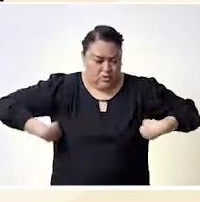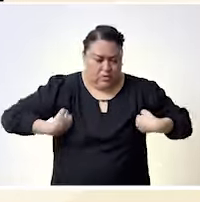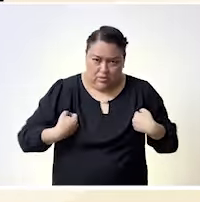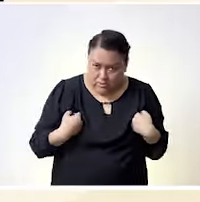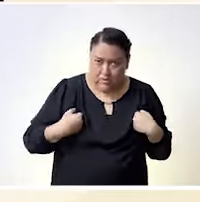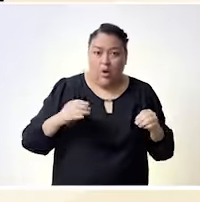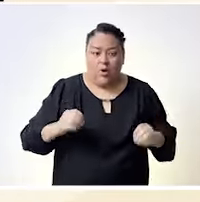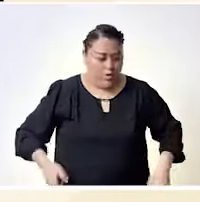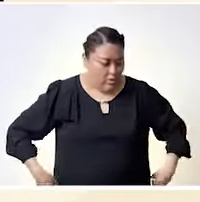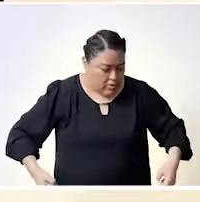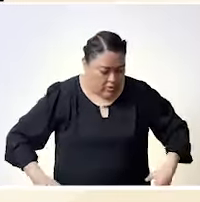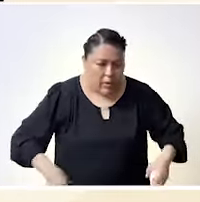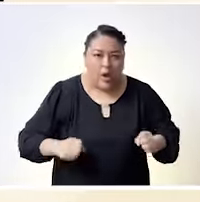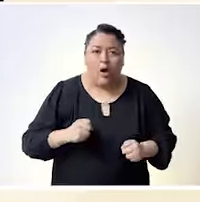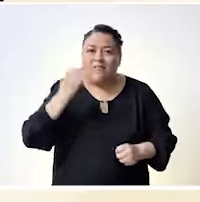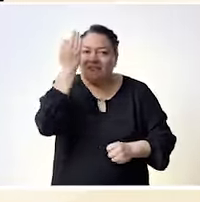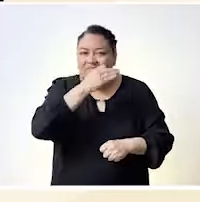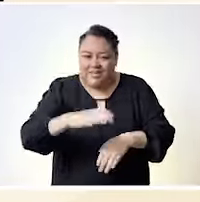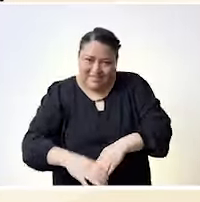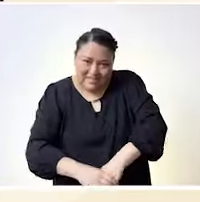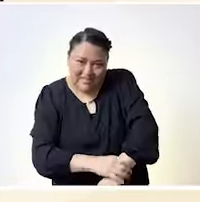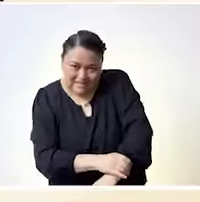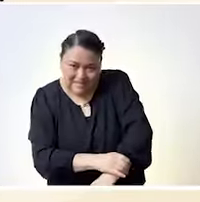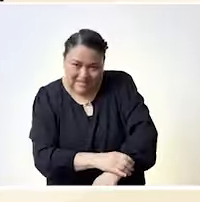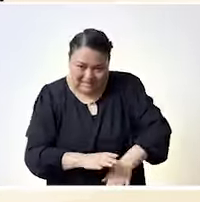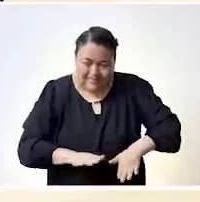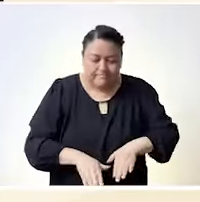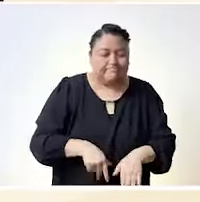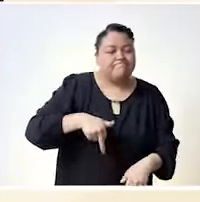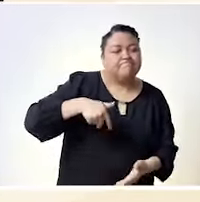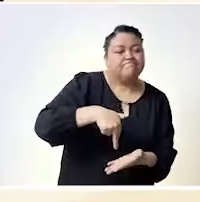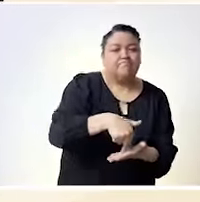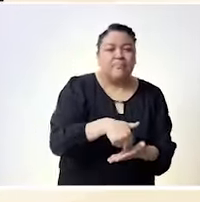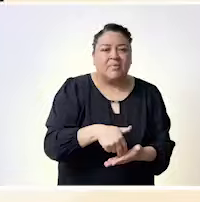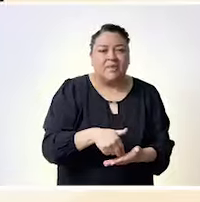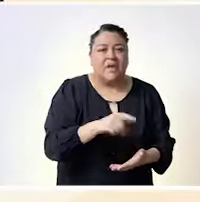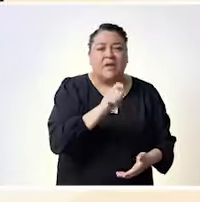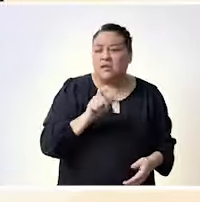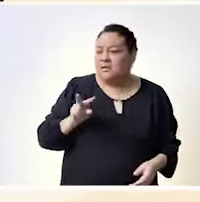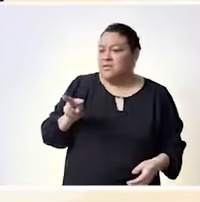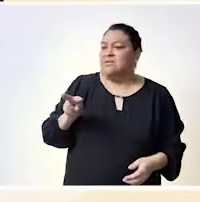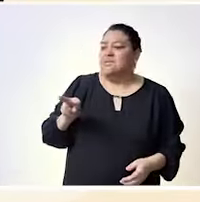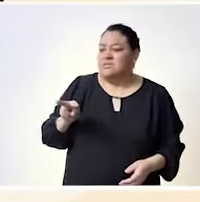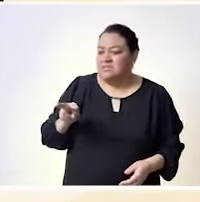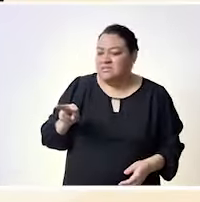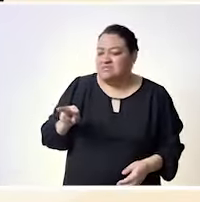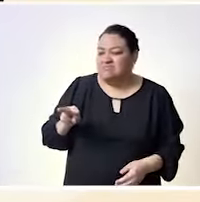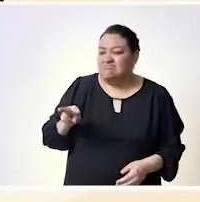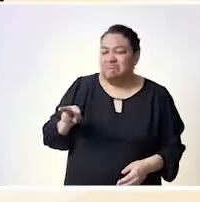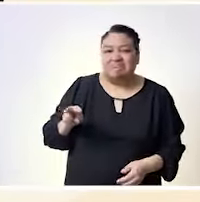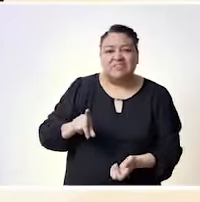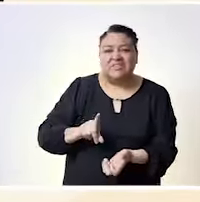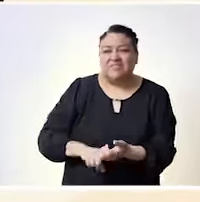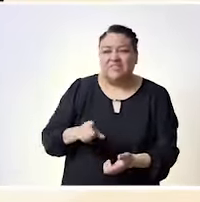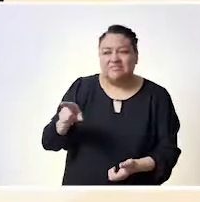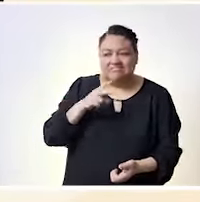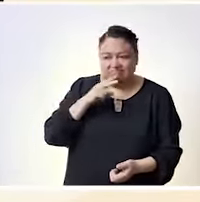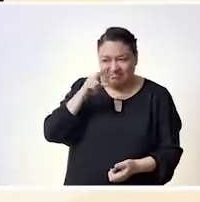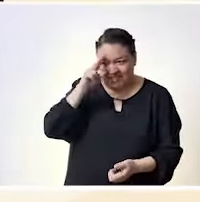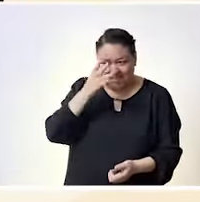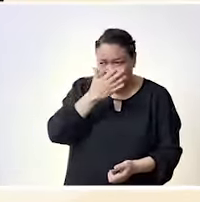Y además, nosotros tenemos en cuenta que el deporte es para los hombres, ellos valen, ellos son quienes